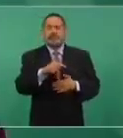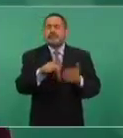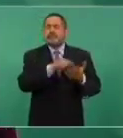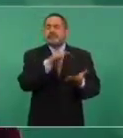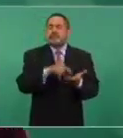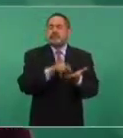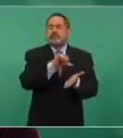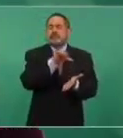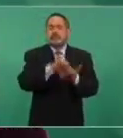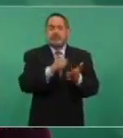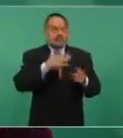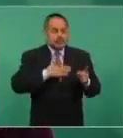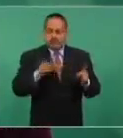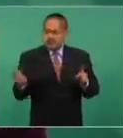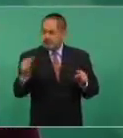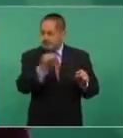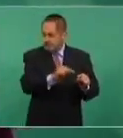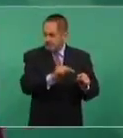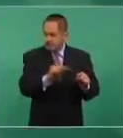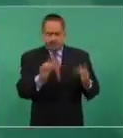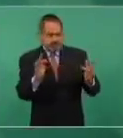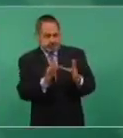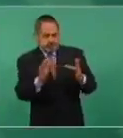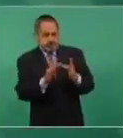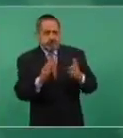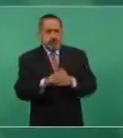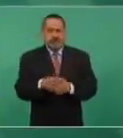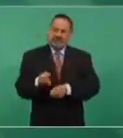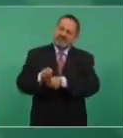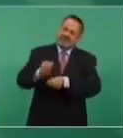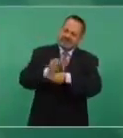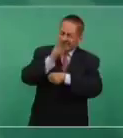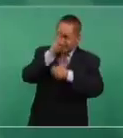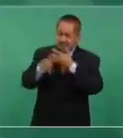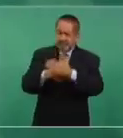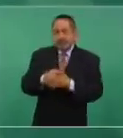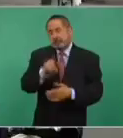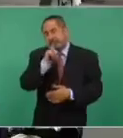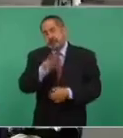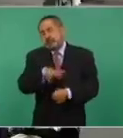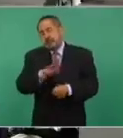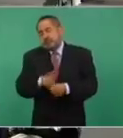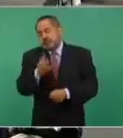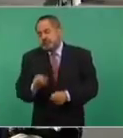no es normal, y que estamos obligadas a brindarles protección y seguridad.